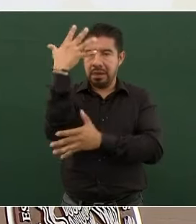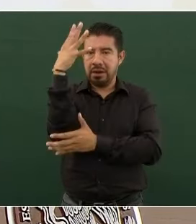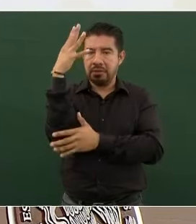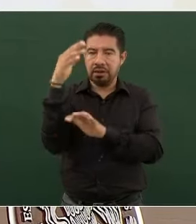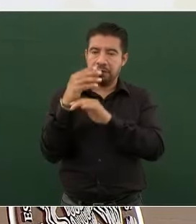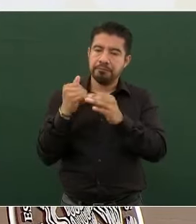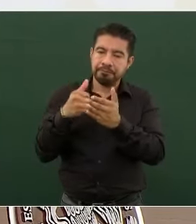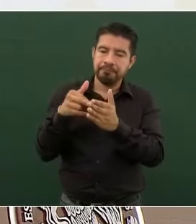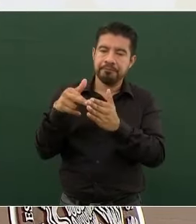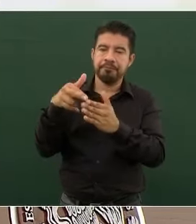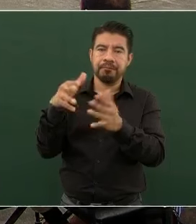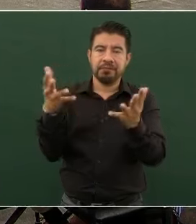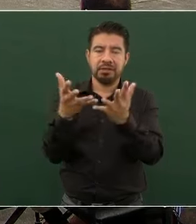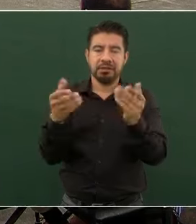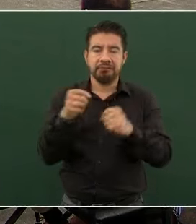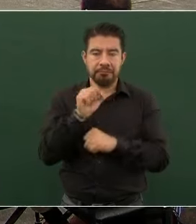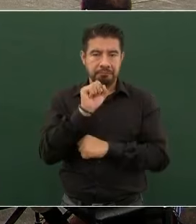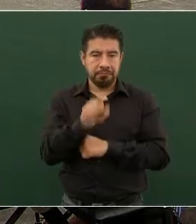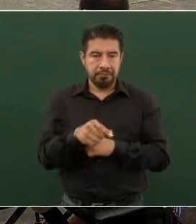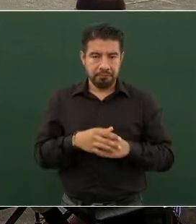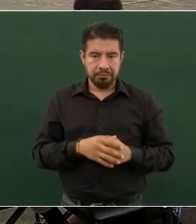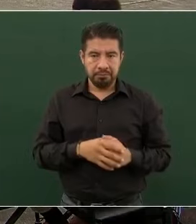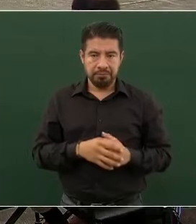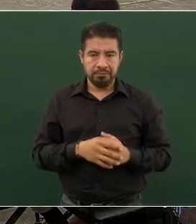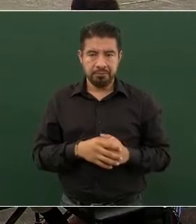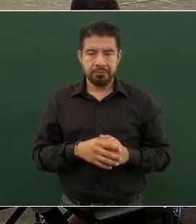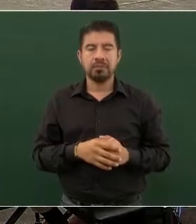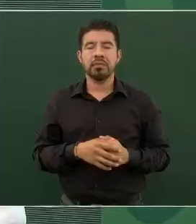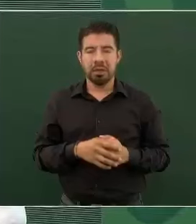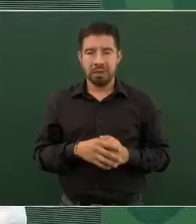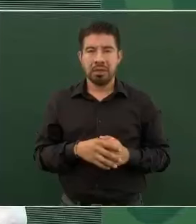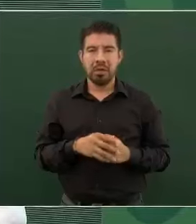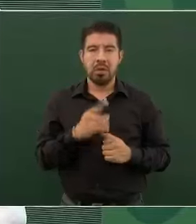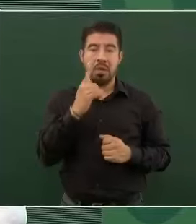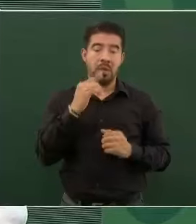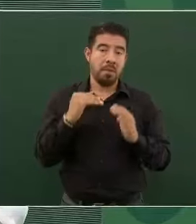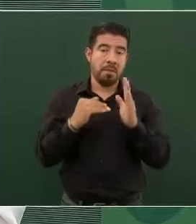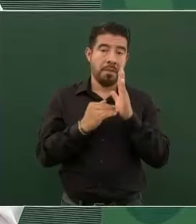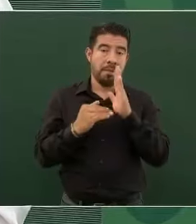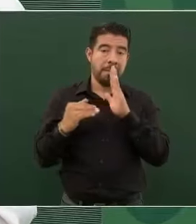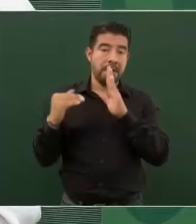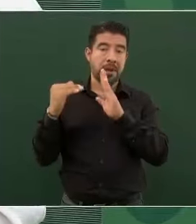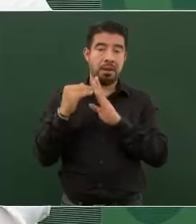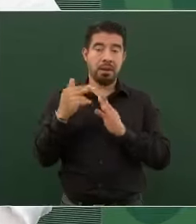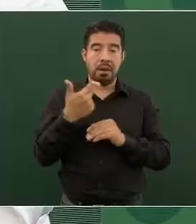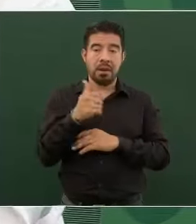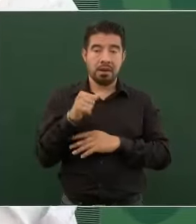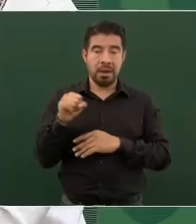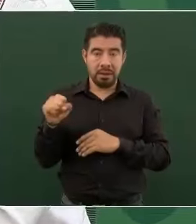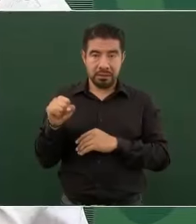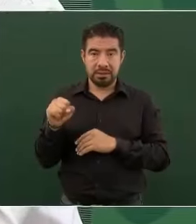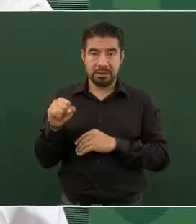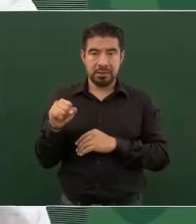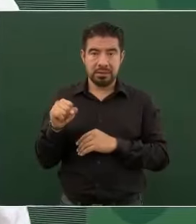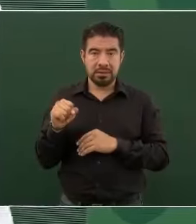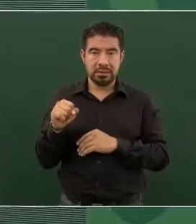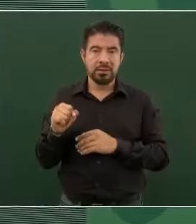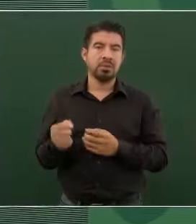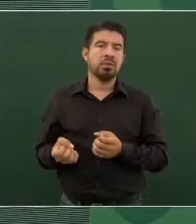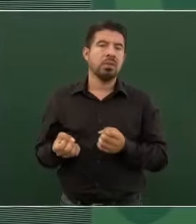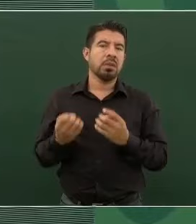más de un millón de hectáreas, son 440 mil